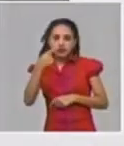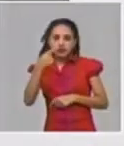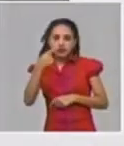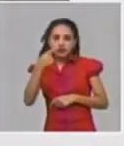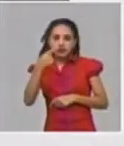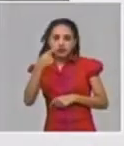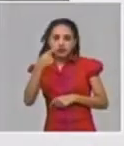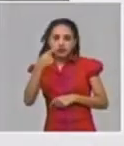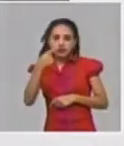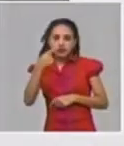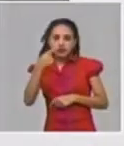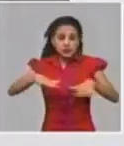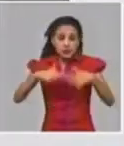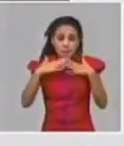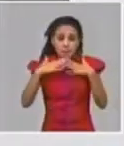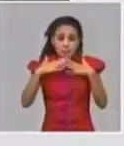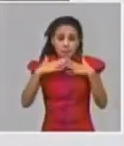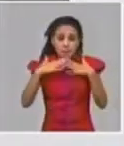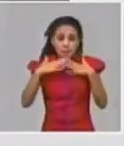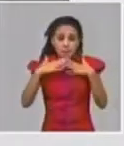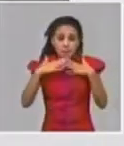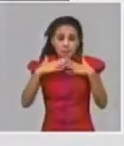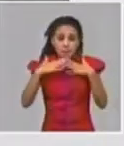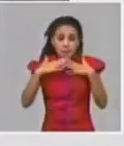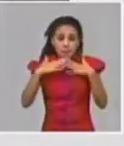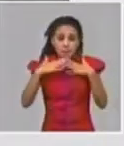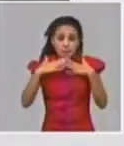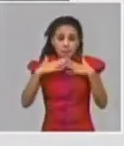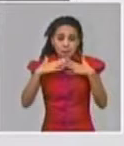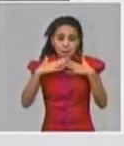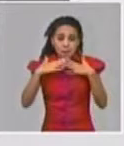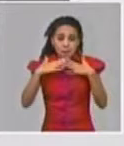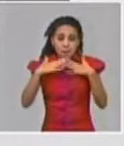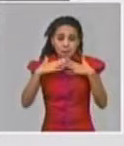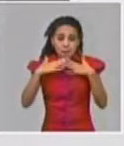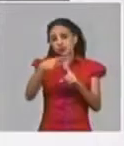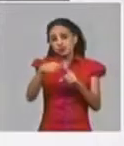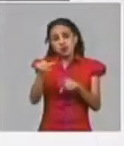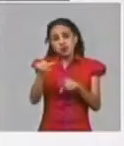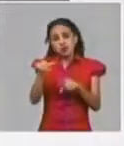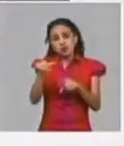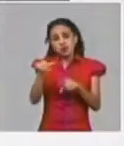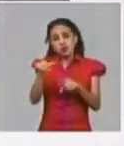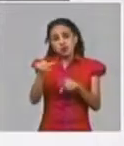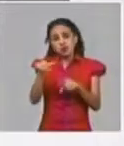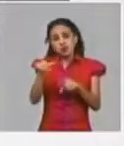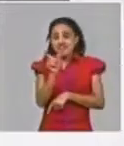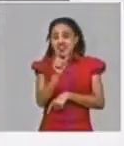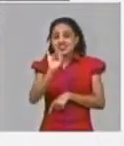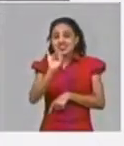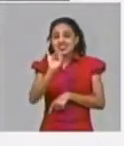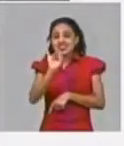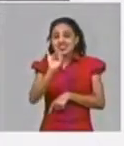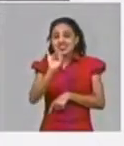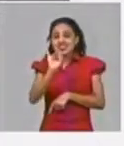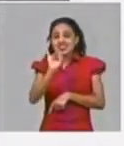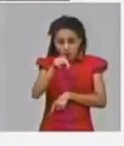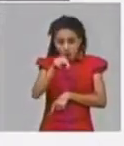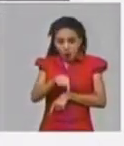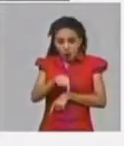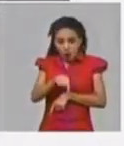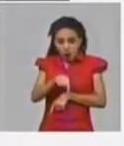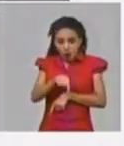favorable el número de casos que hoy tenemos positivos ingresados es igual al que teníamos el 7 de abril que estábamos tan